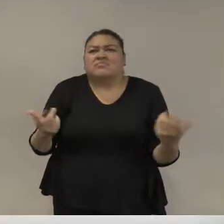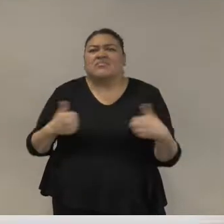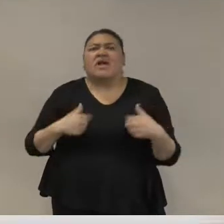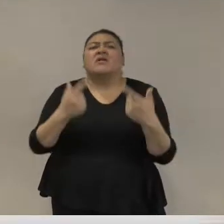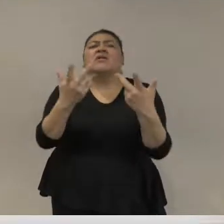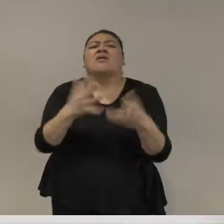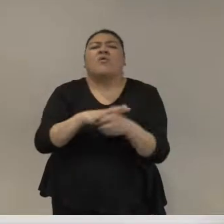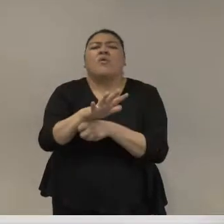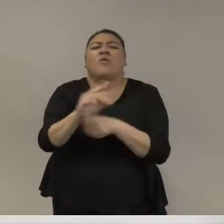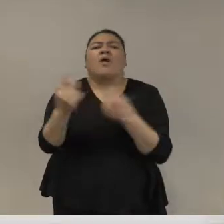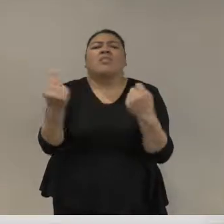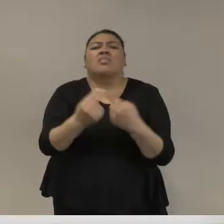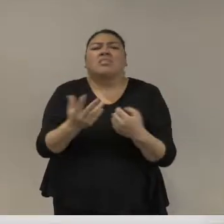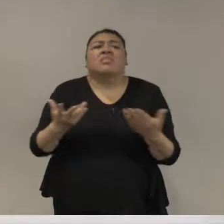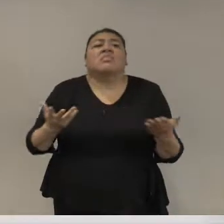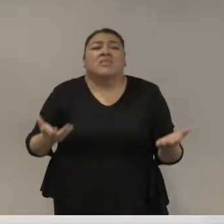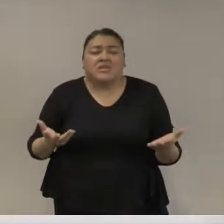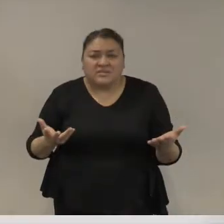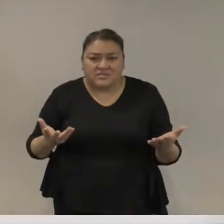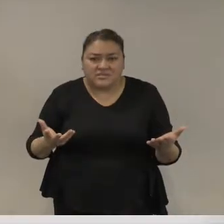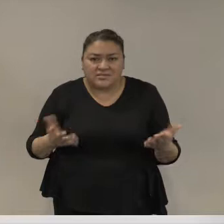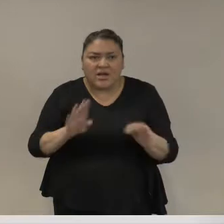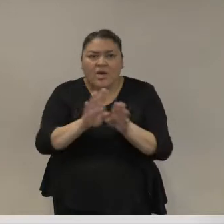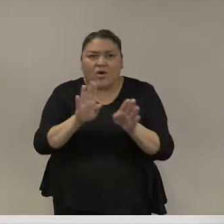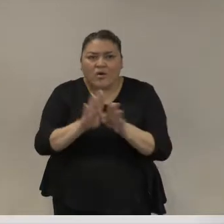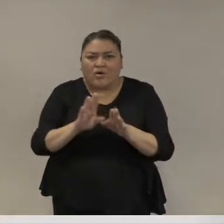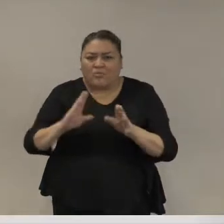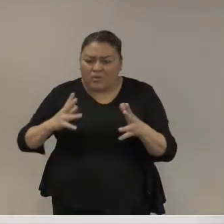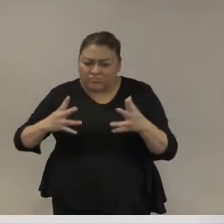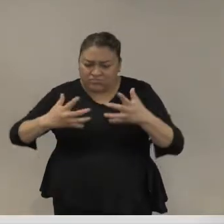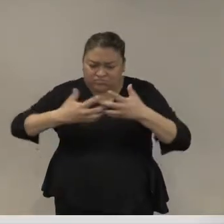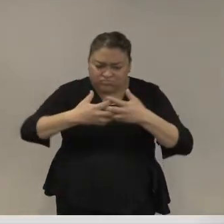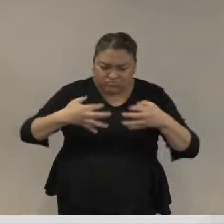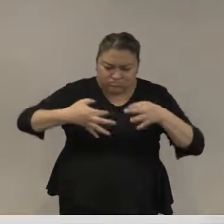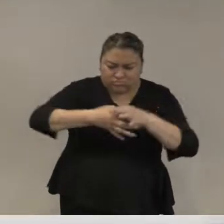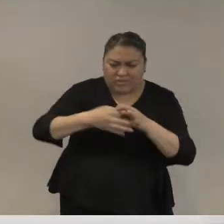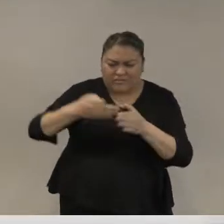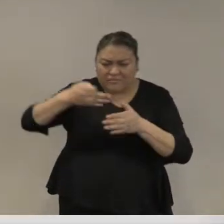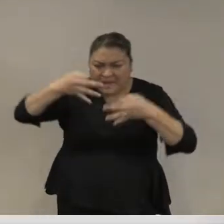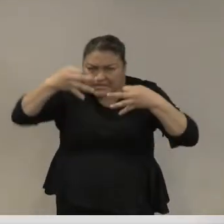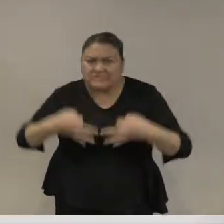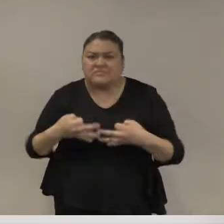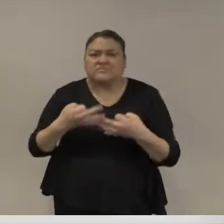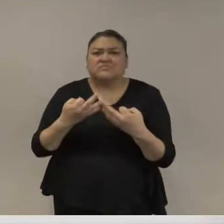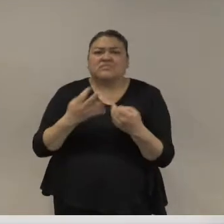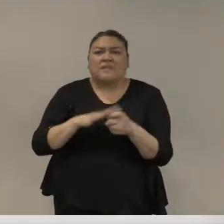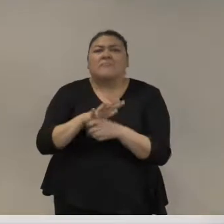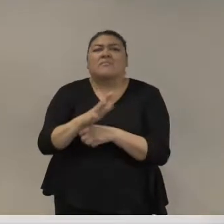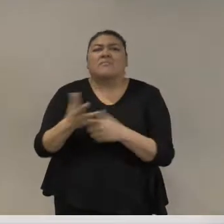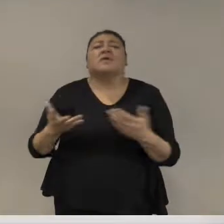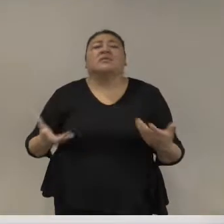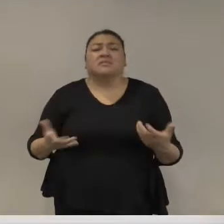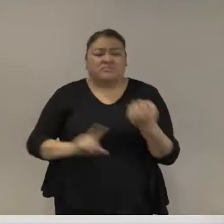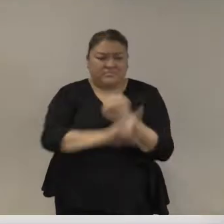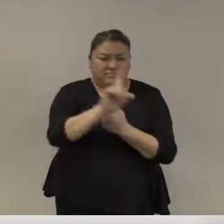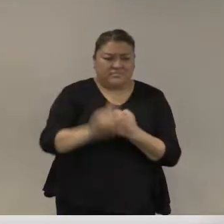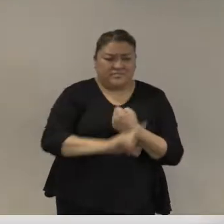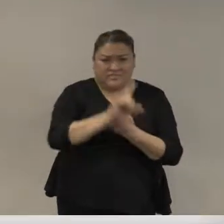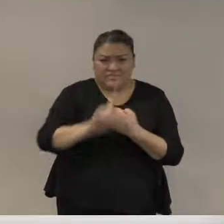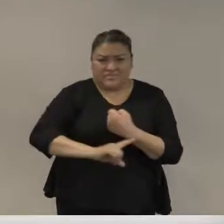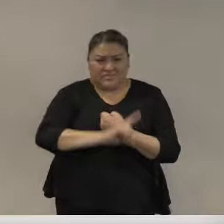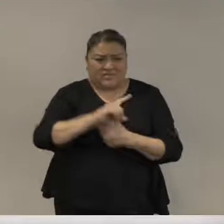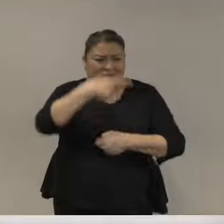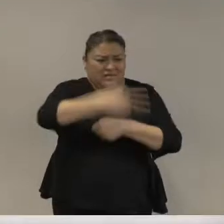¿cuáles son esos pedazos de los rompecabezas que están faltando? ¿qué es la salida de la crisis regional de